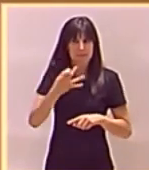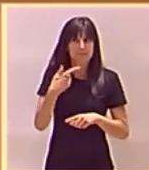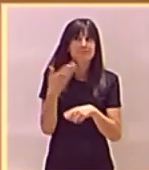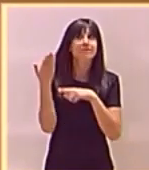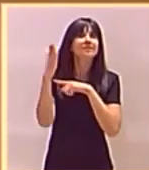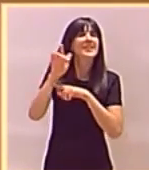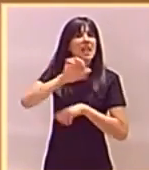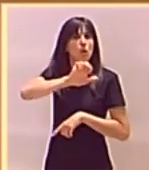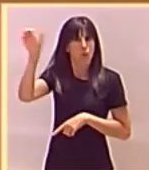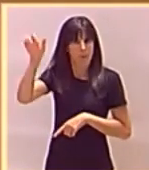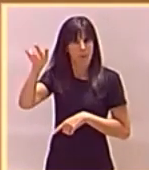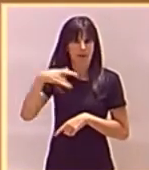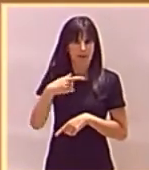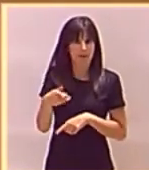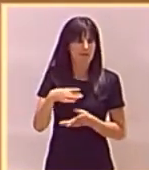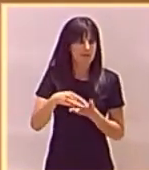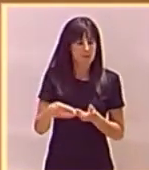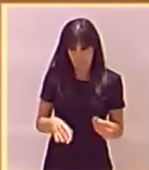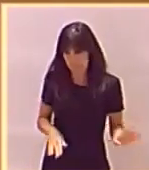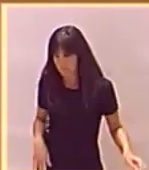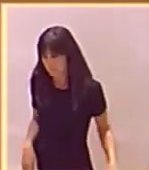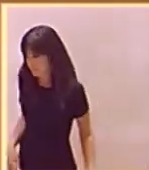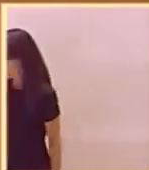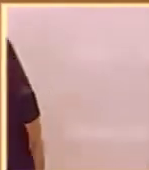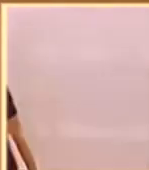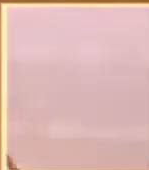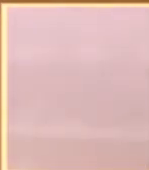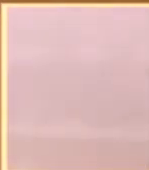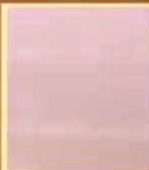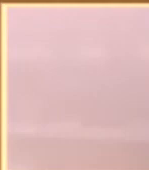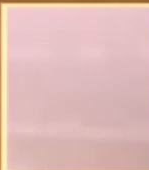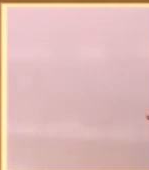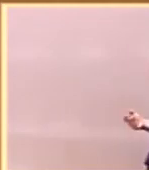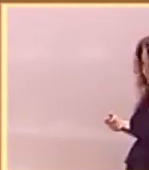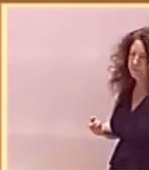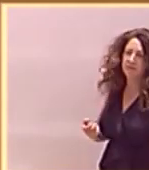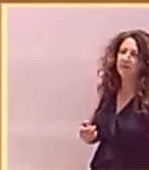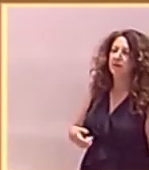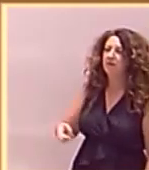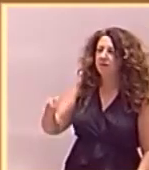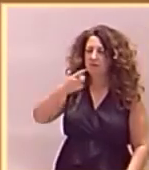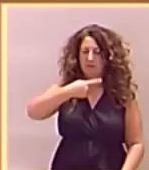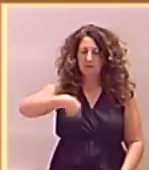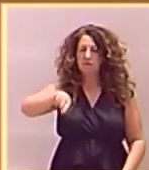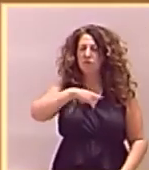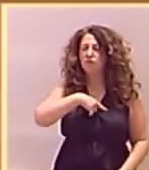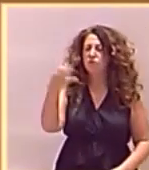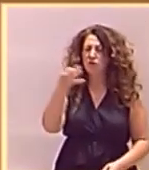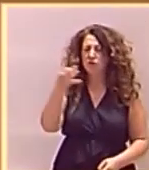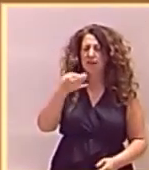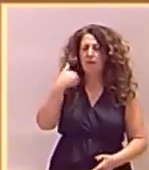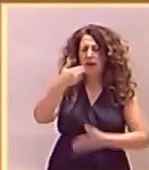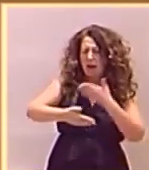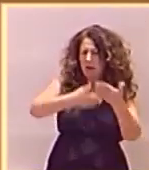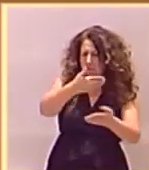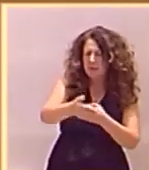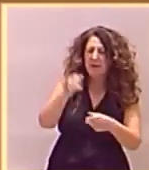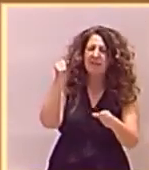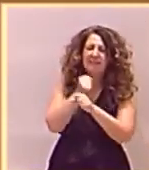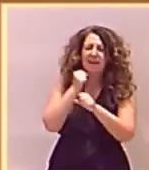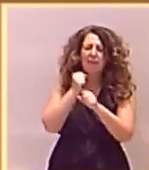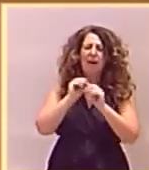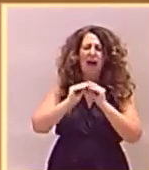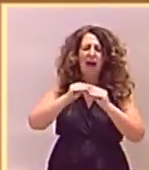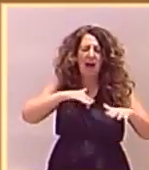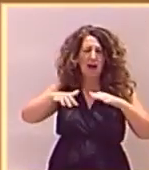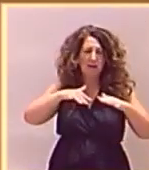Europa. Porque lo cierto es que hay que avanzar y trabajar también en actuaciones tanto a corto como a largo plazo. Por un